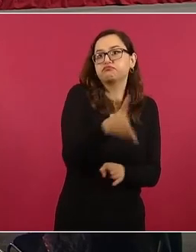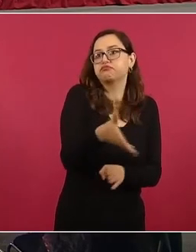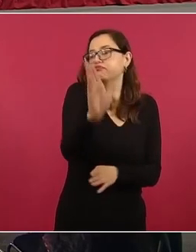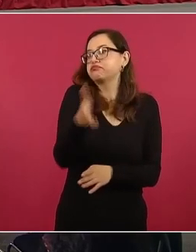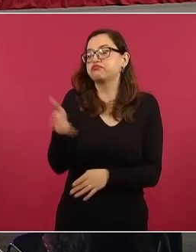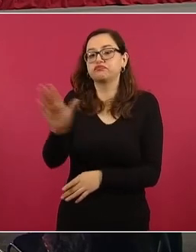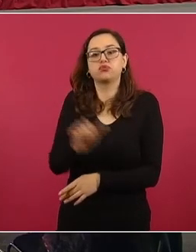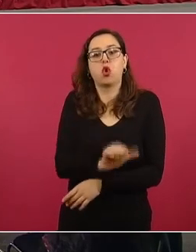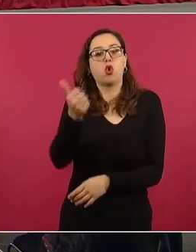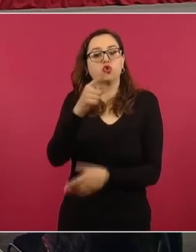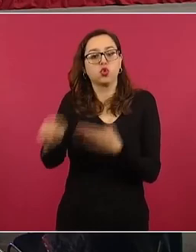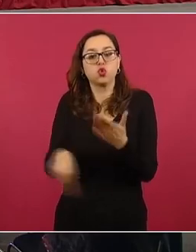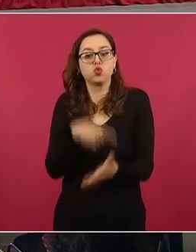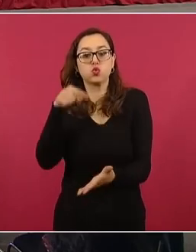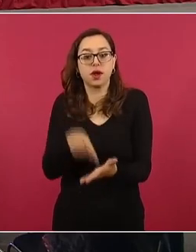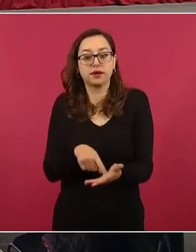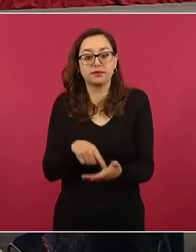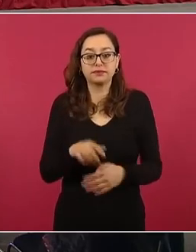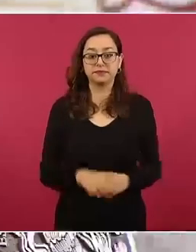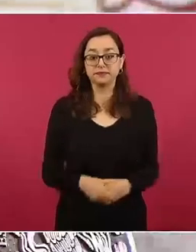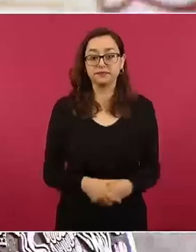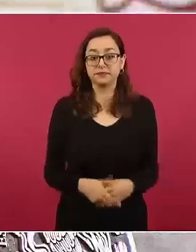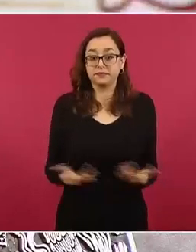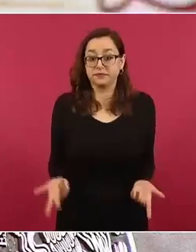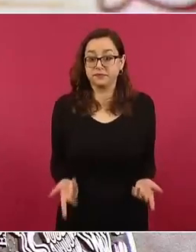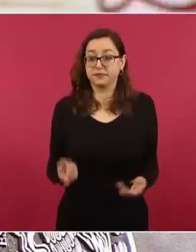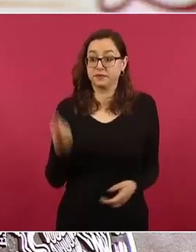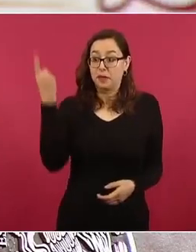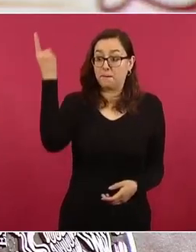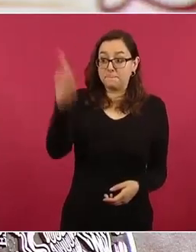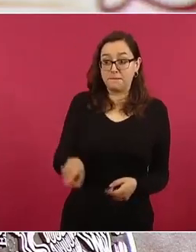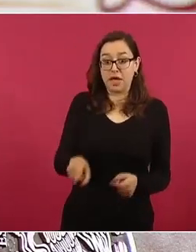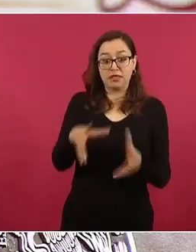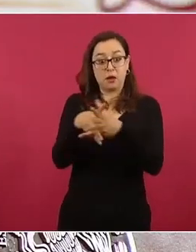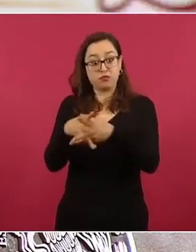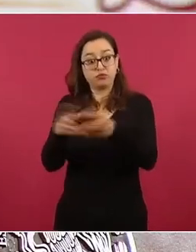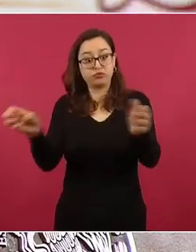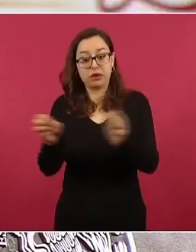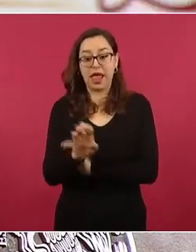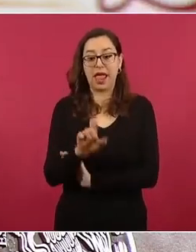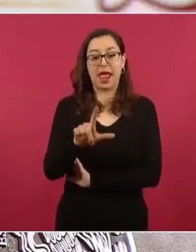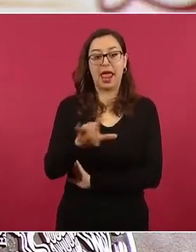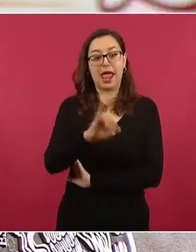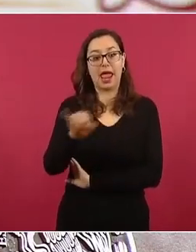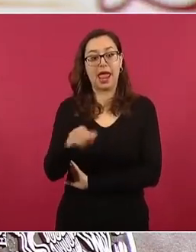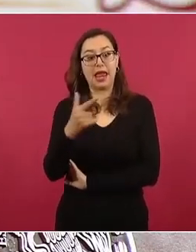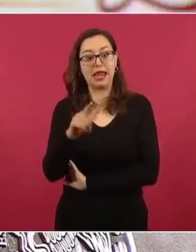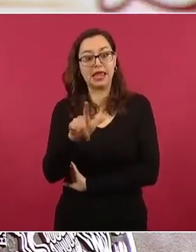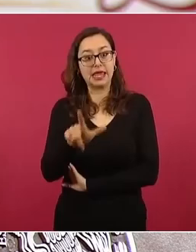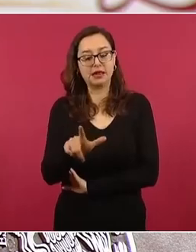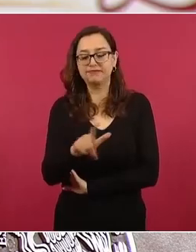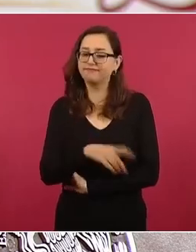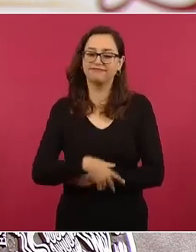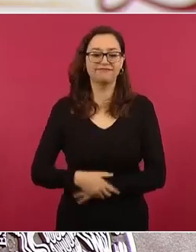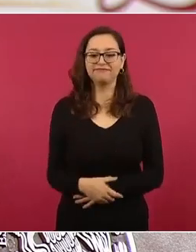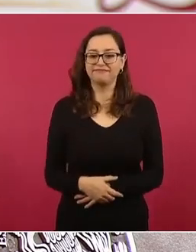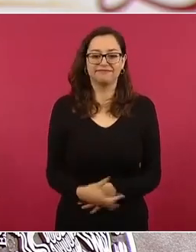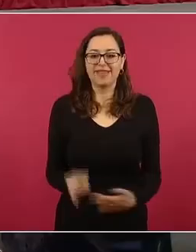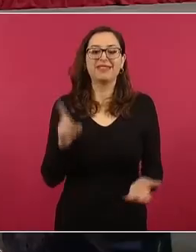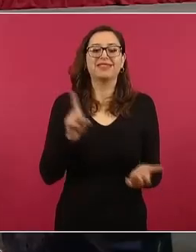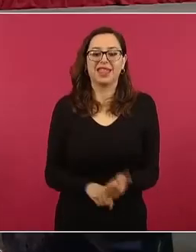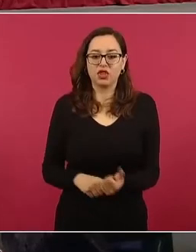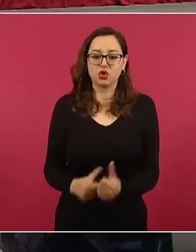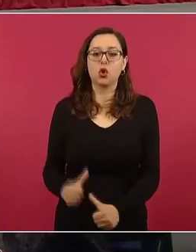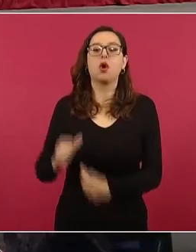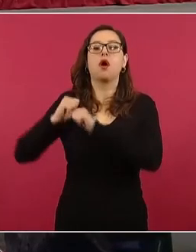el Gil, tenemos evidencia de la coalición de autoridades donde A1 y líderes de Guerreros Unidos